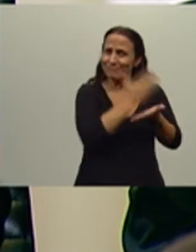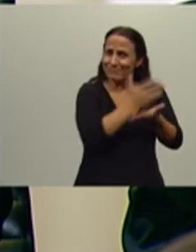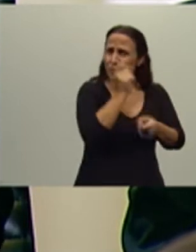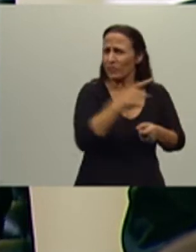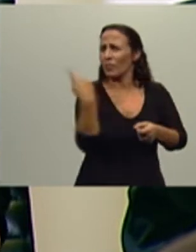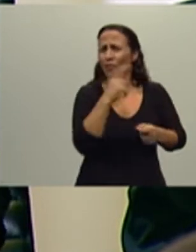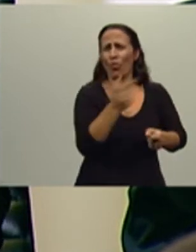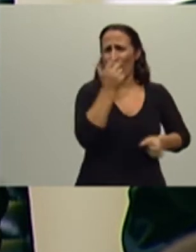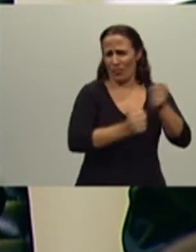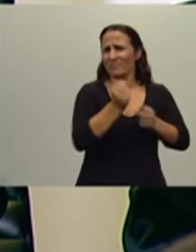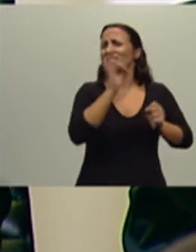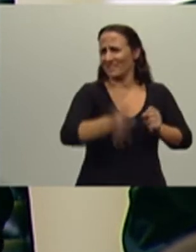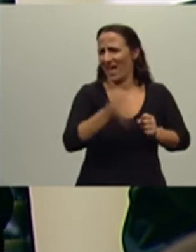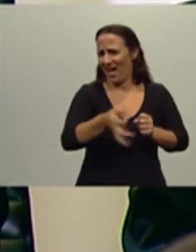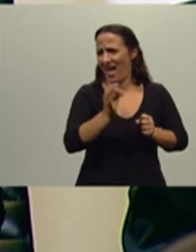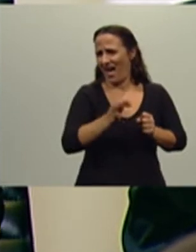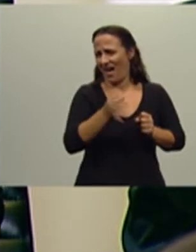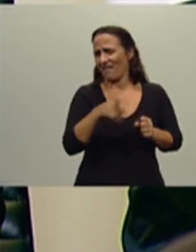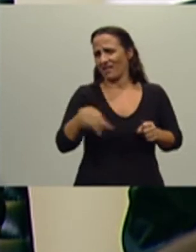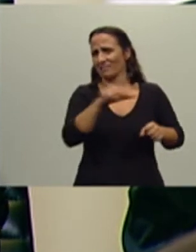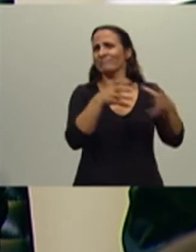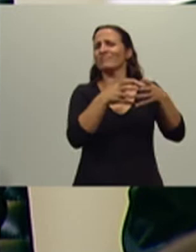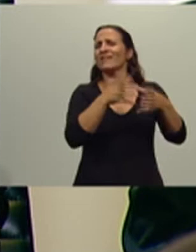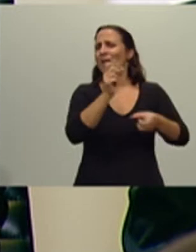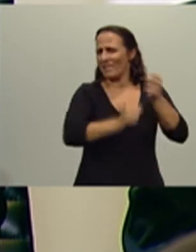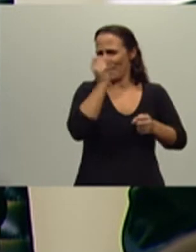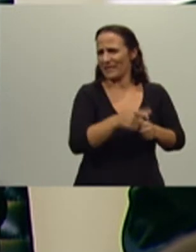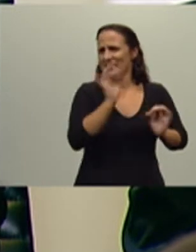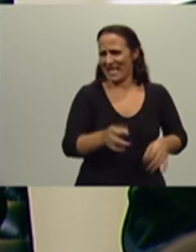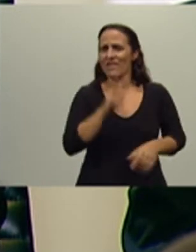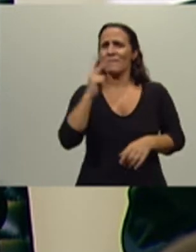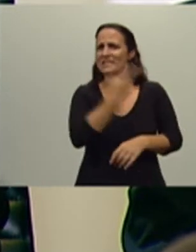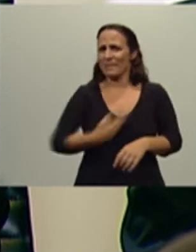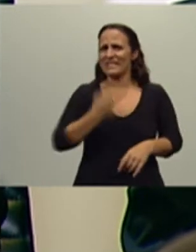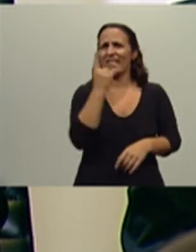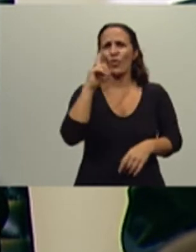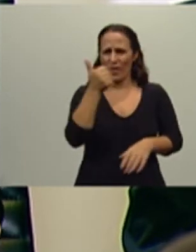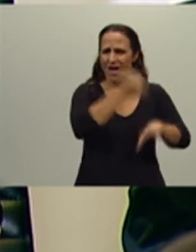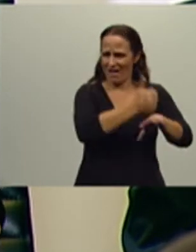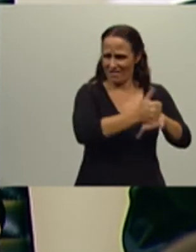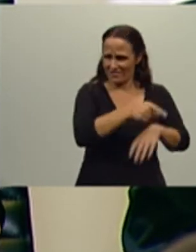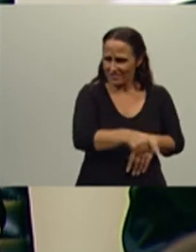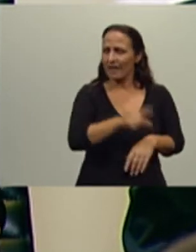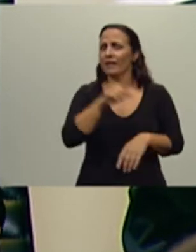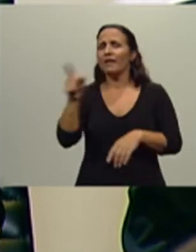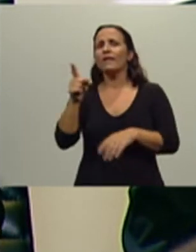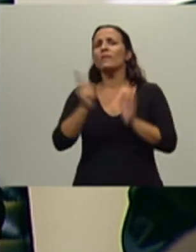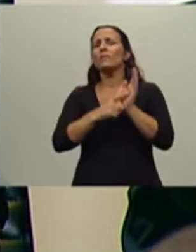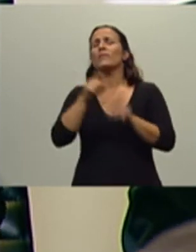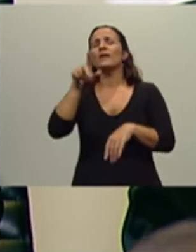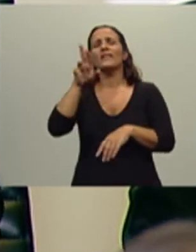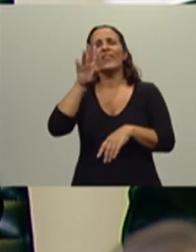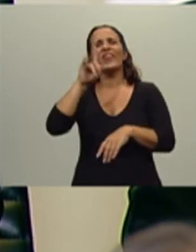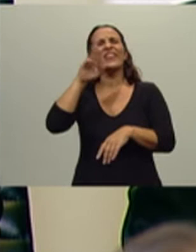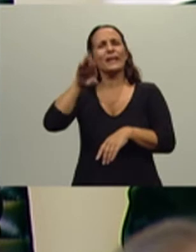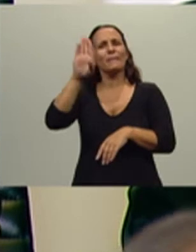empresarios, lo saben las cámaras empresarias, hoy nos acompaña el señor Vicepresidente de la UIA, nos acompaña el titular de DIMRA,